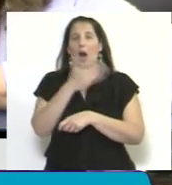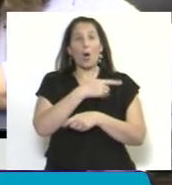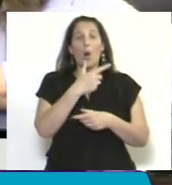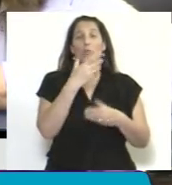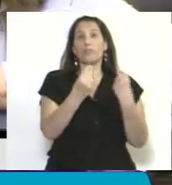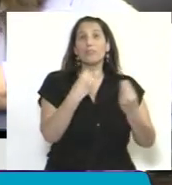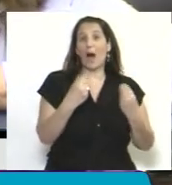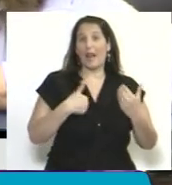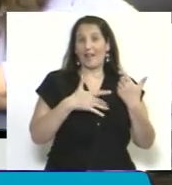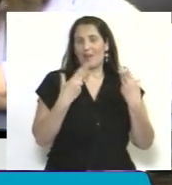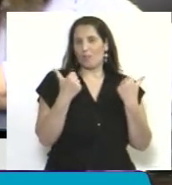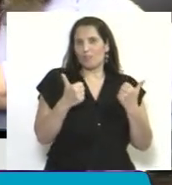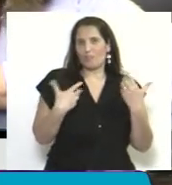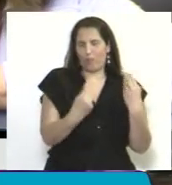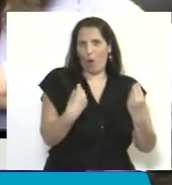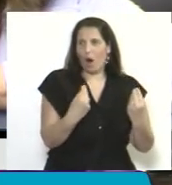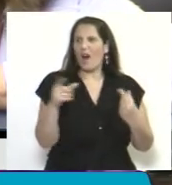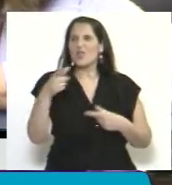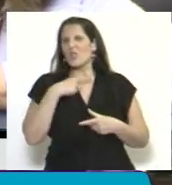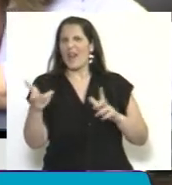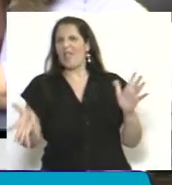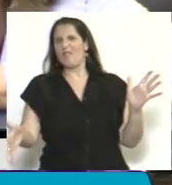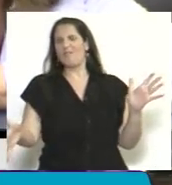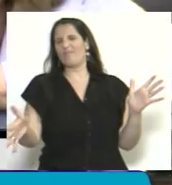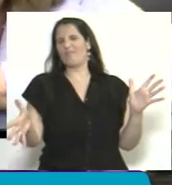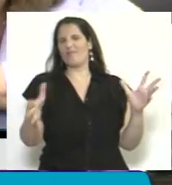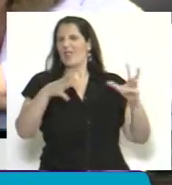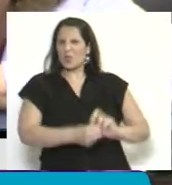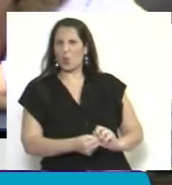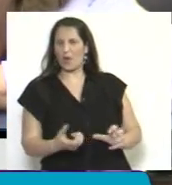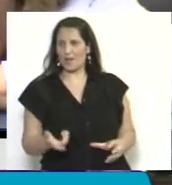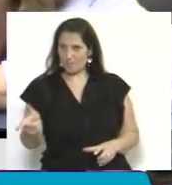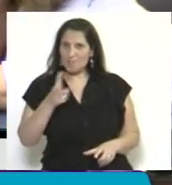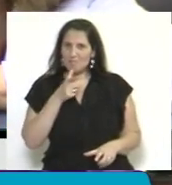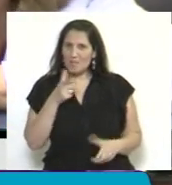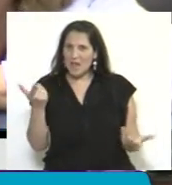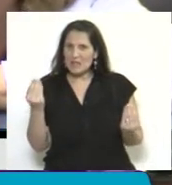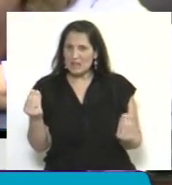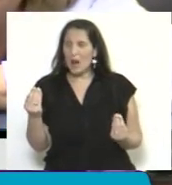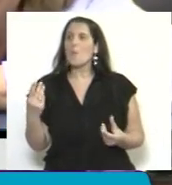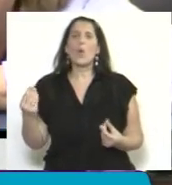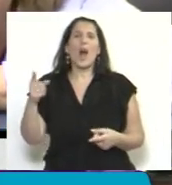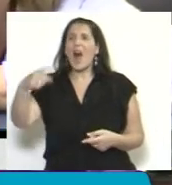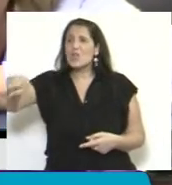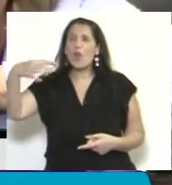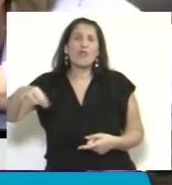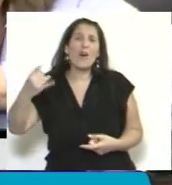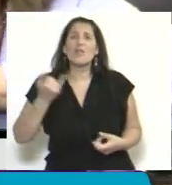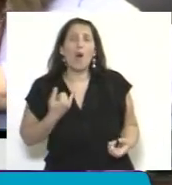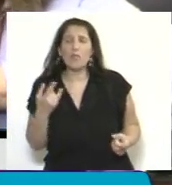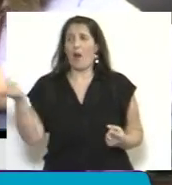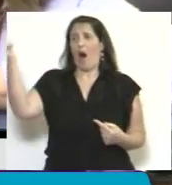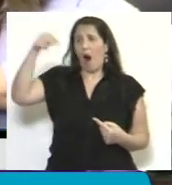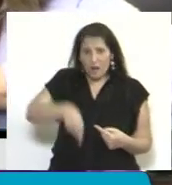todos los argentinos? Eso están pensando porque acá tienen que estar, este es el lugar de trabajo que